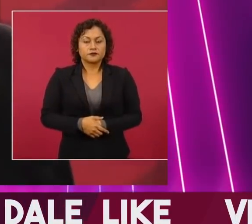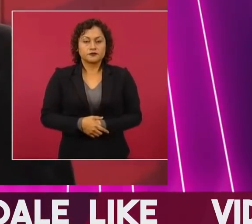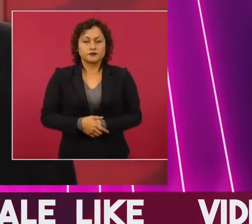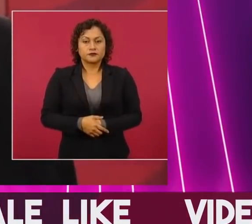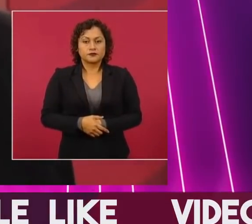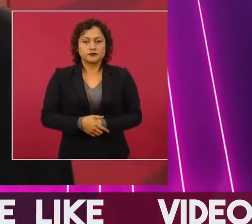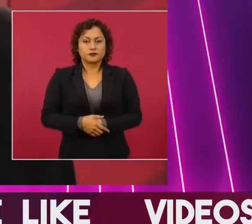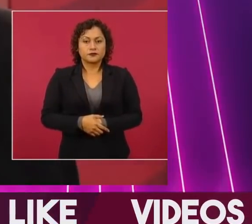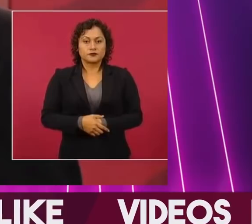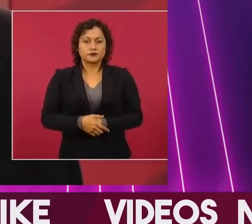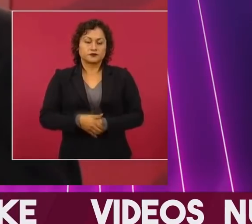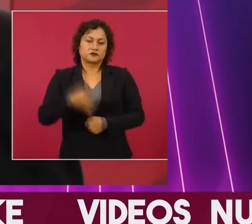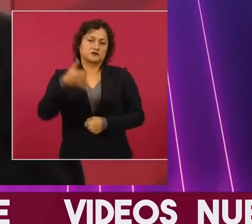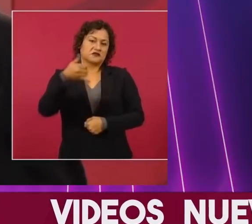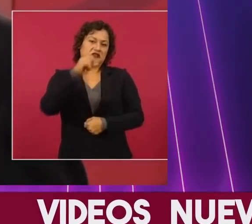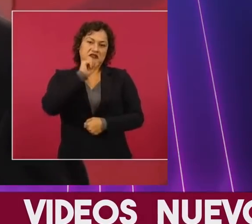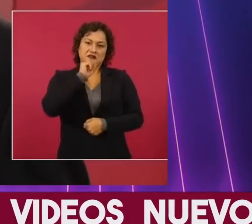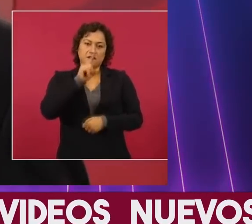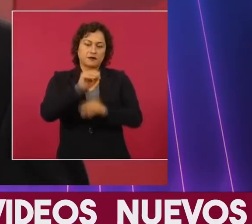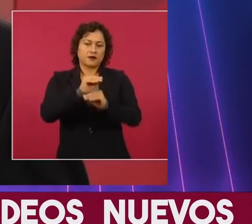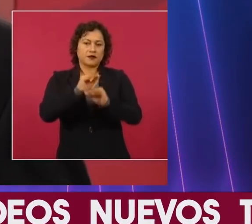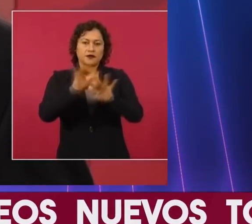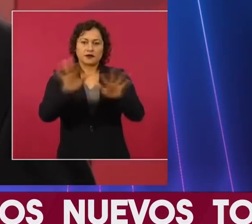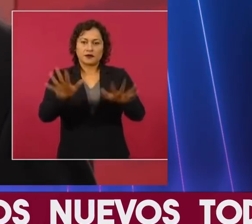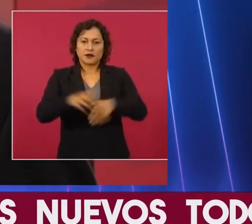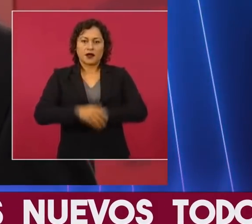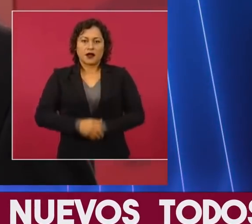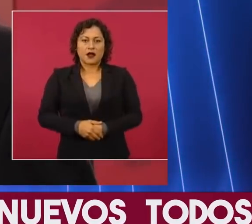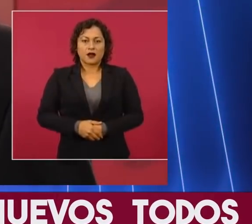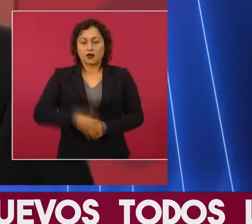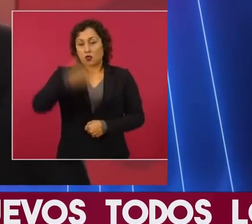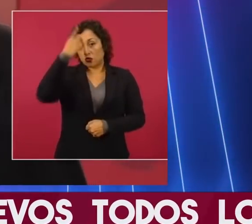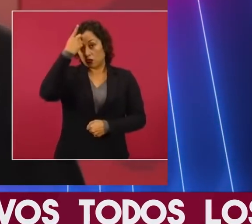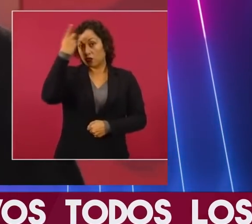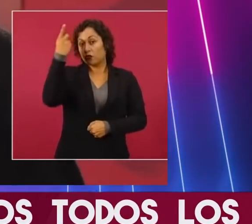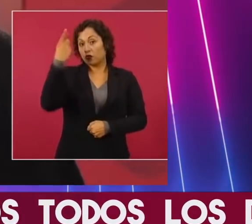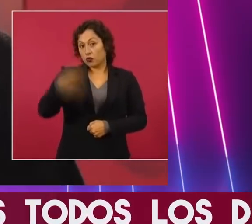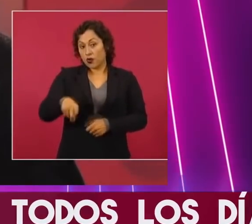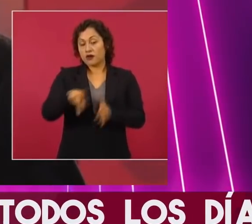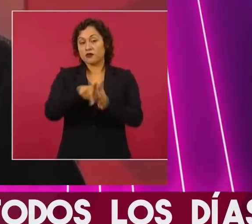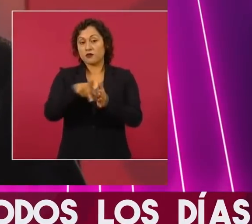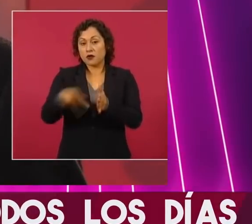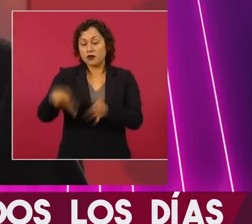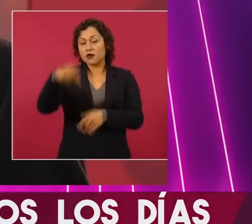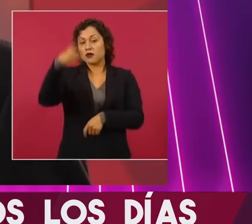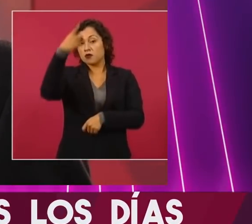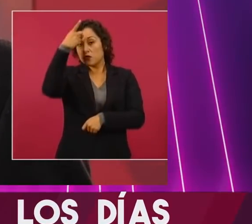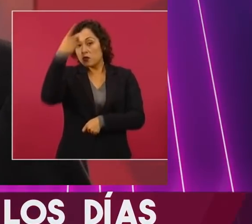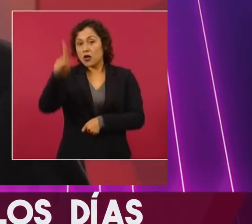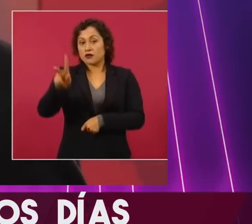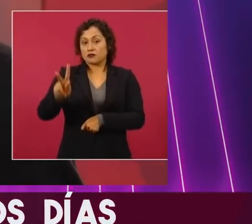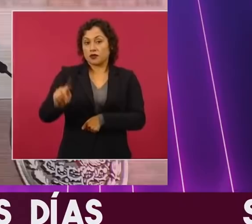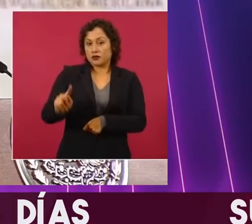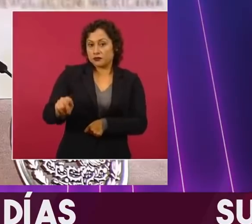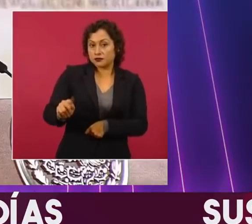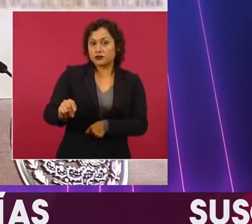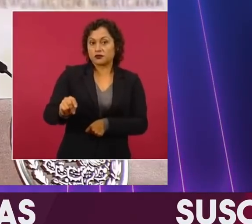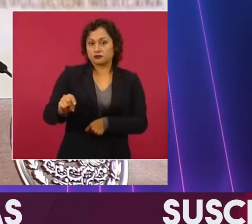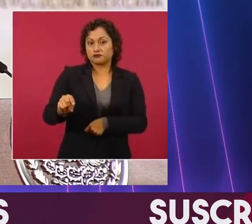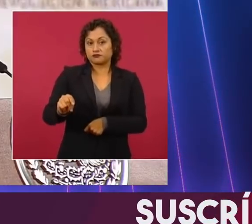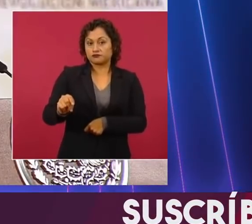y desde luego los dueños de los medios de información, la mayoría,